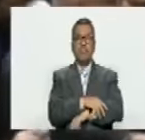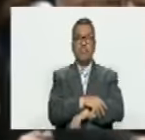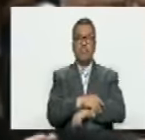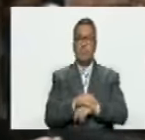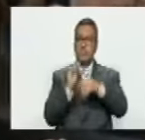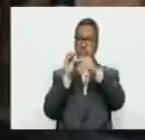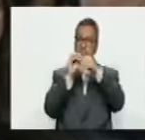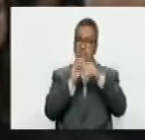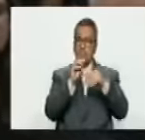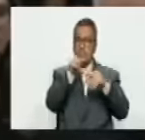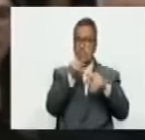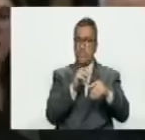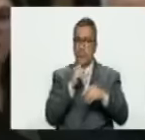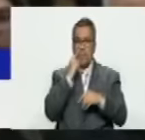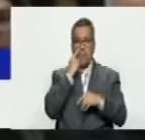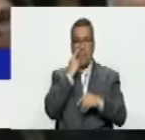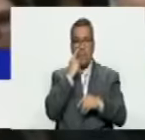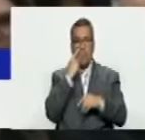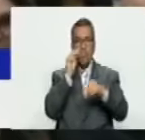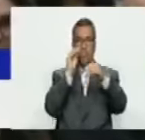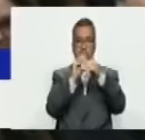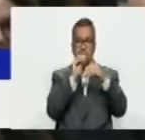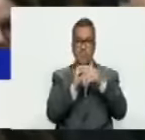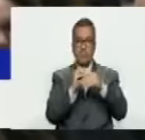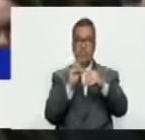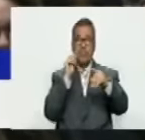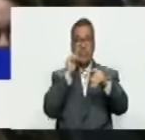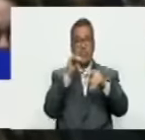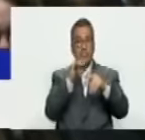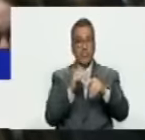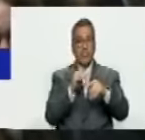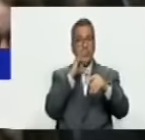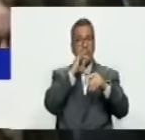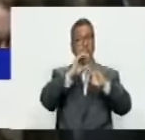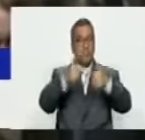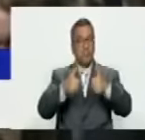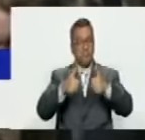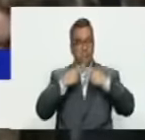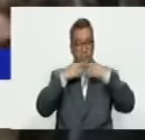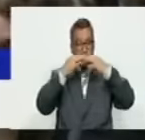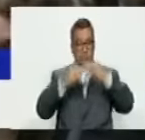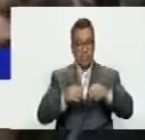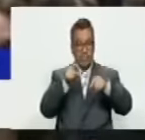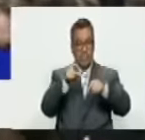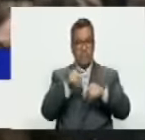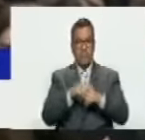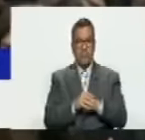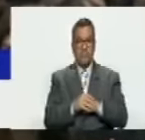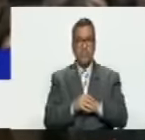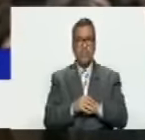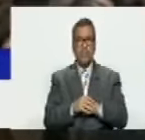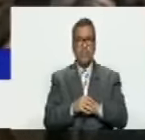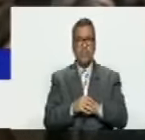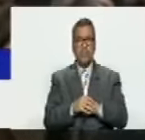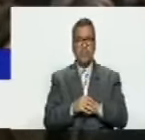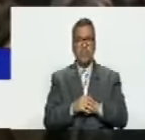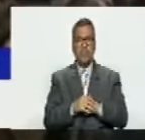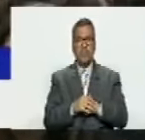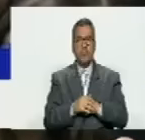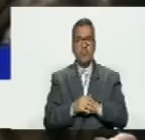alerta, comienza con un llamado, comienza con una afirmación. Es